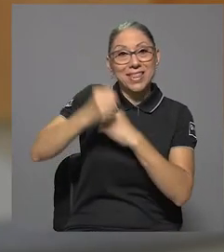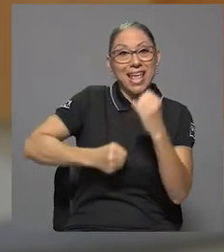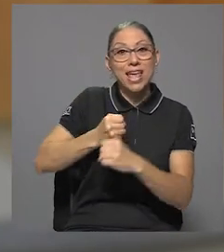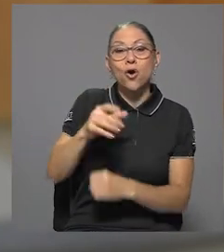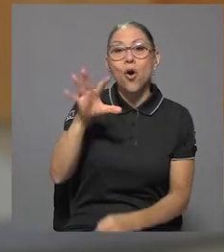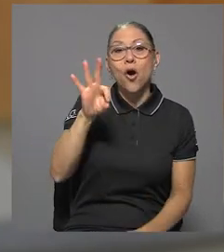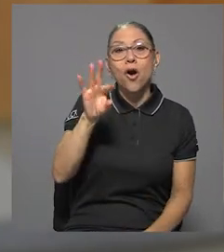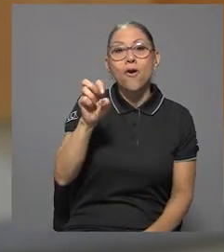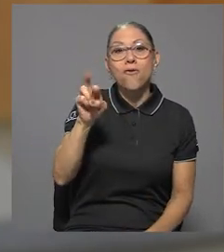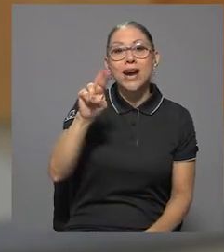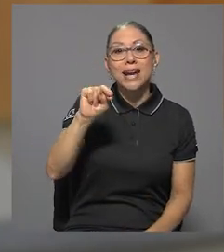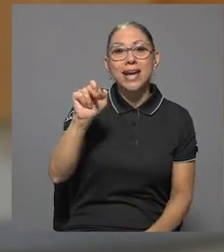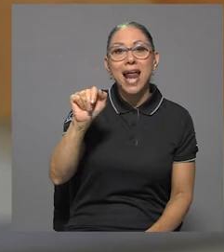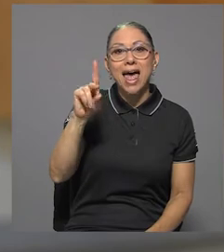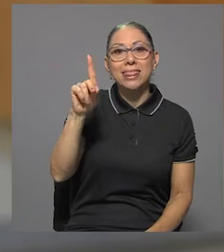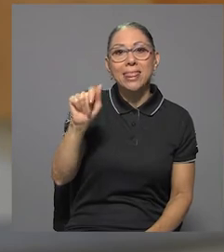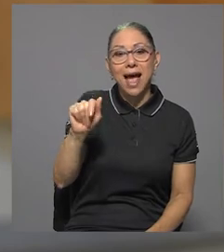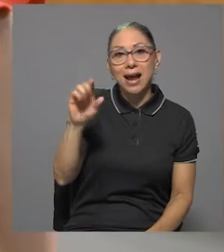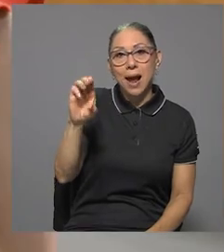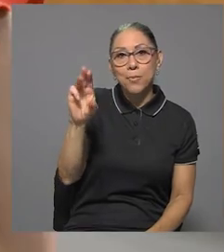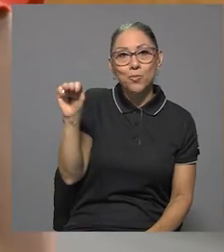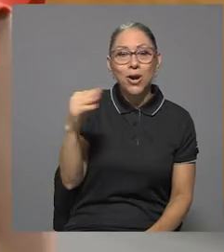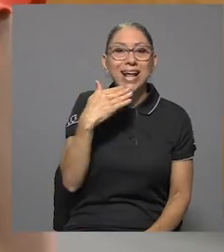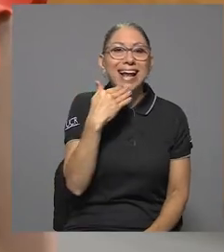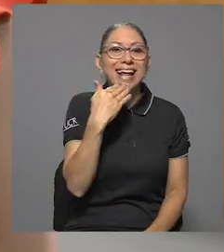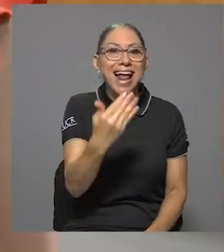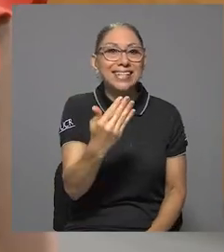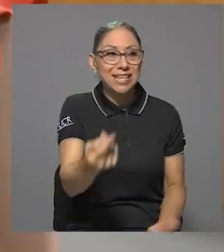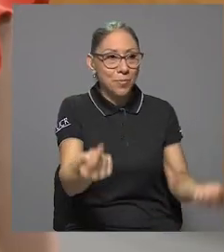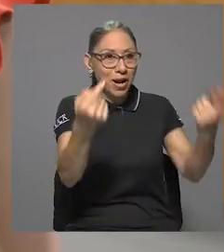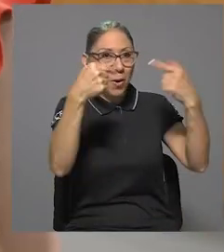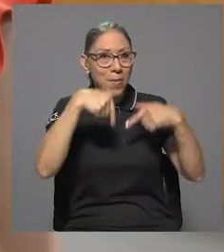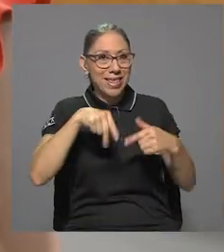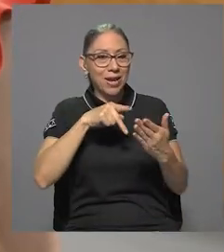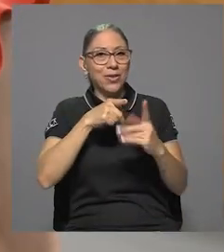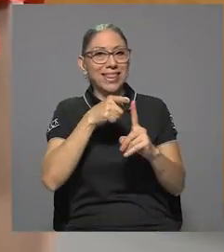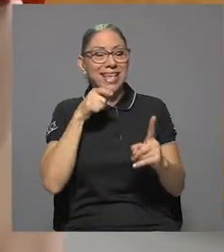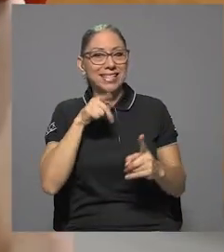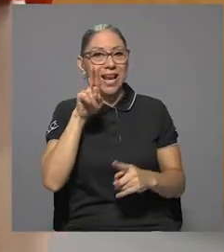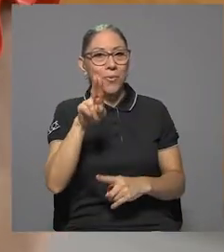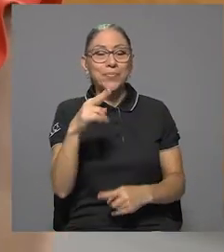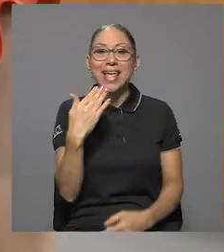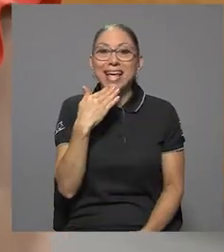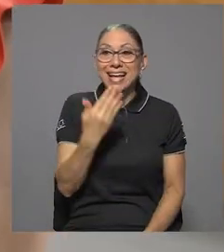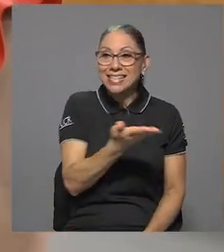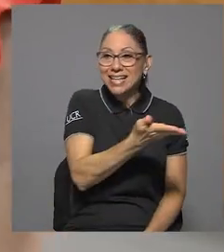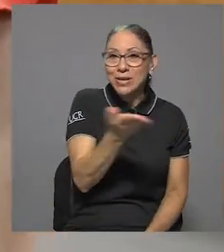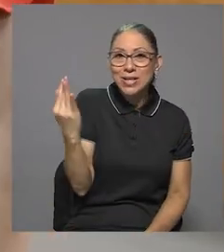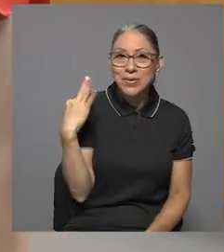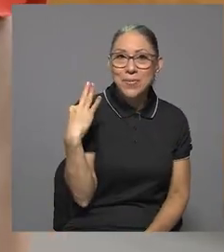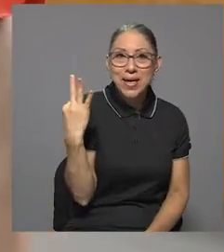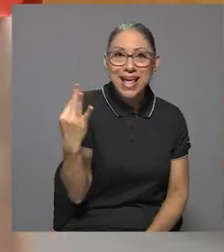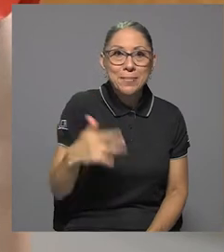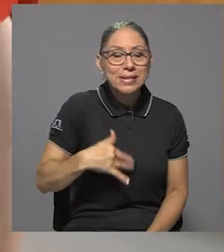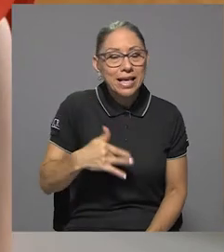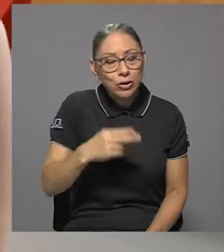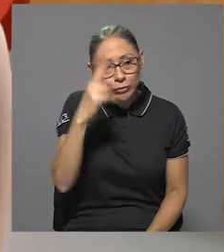informativo desde la U. Fernanda, Fernanda Campos Morgan, muchísimas gracias por acompañarnos desde la U, de verdad. Gracias a ustedes por la